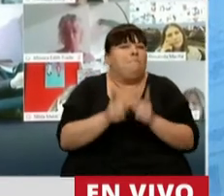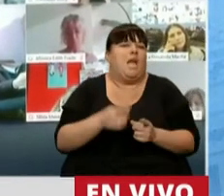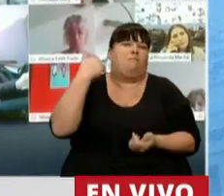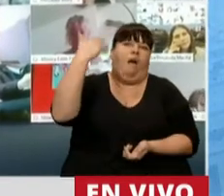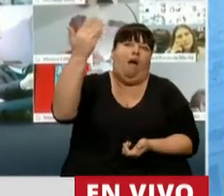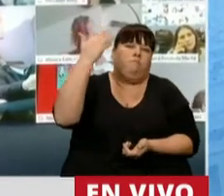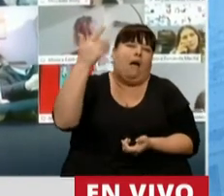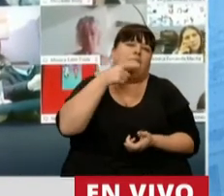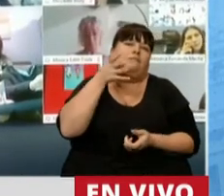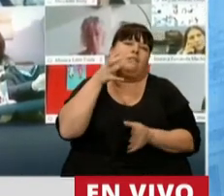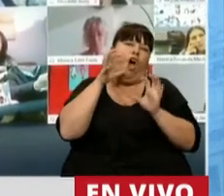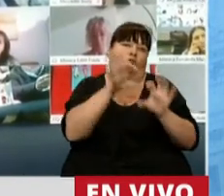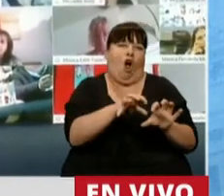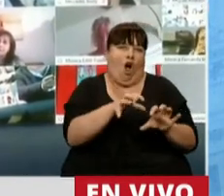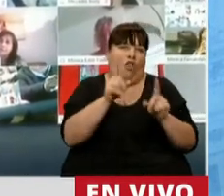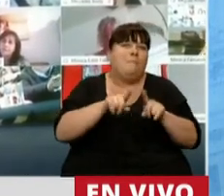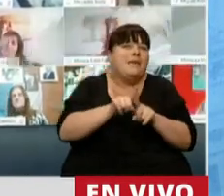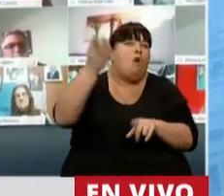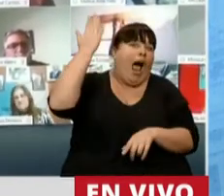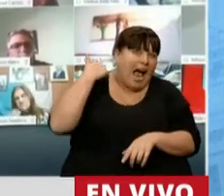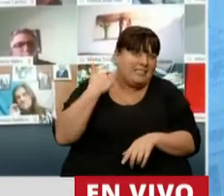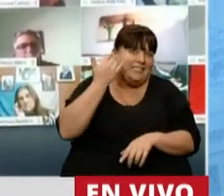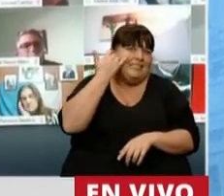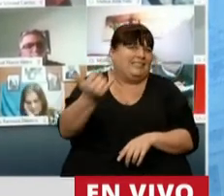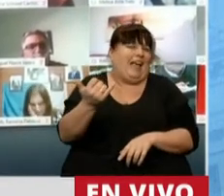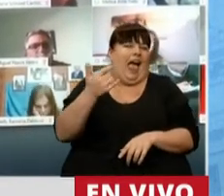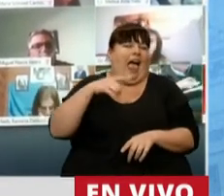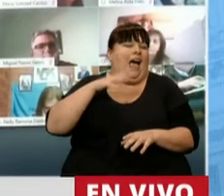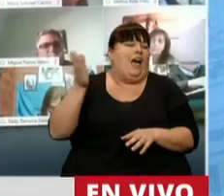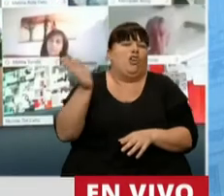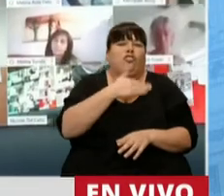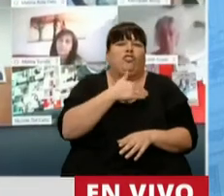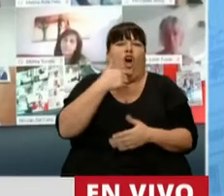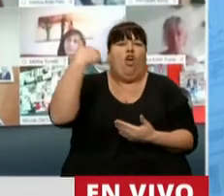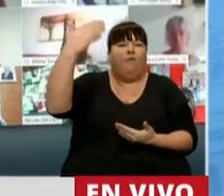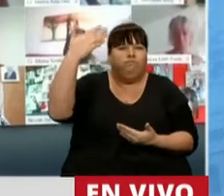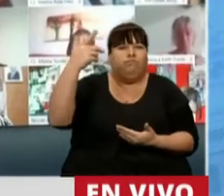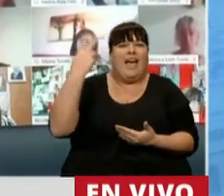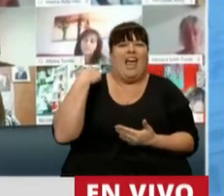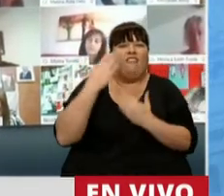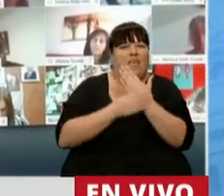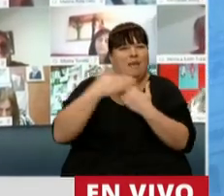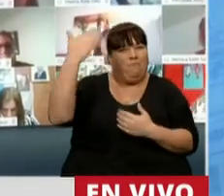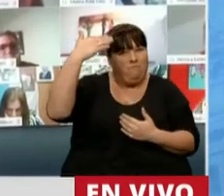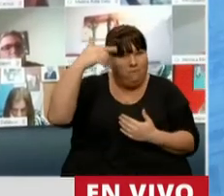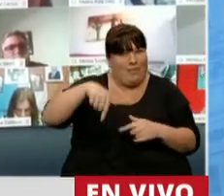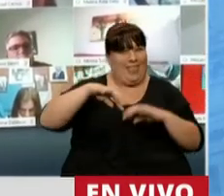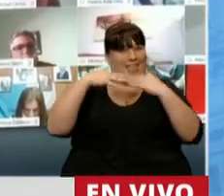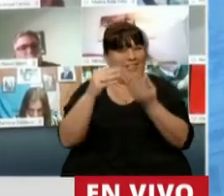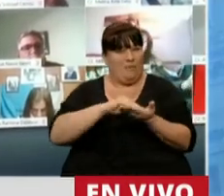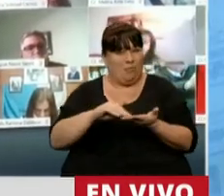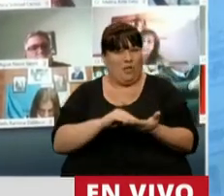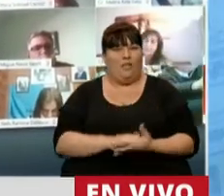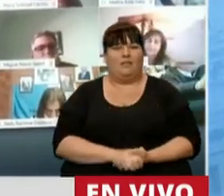discursos de odio que ayer impregnaron la totalidad de la presentación del Jefe de Gabinete en la Cámara de